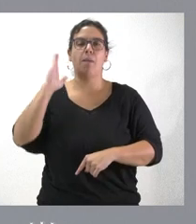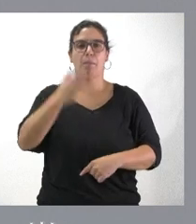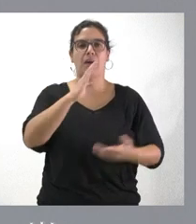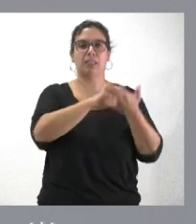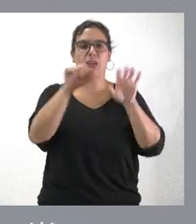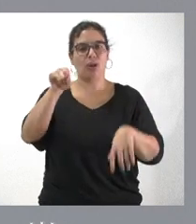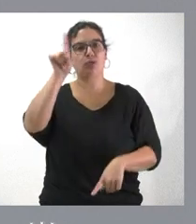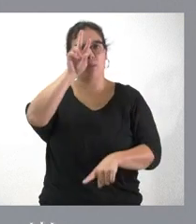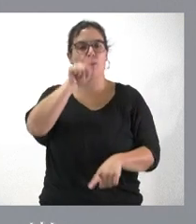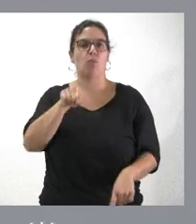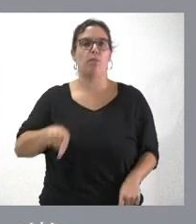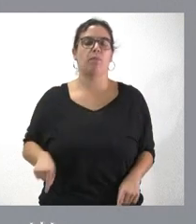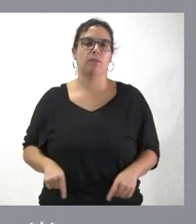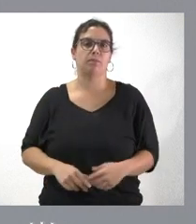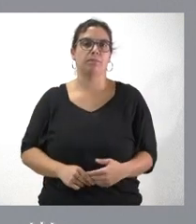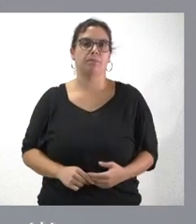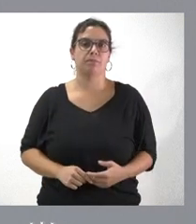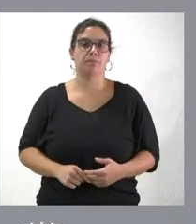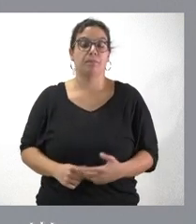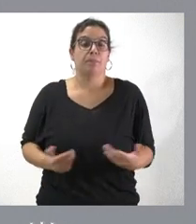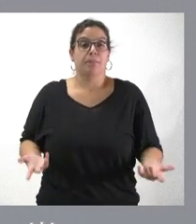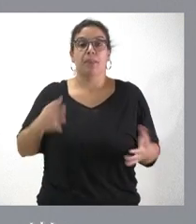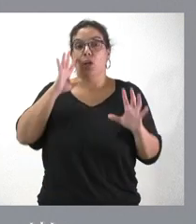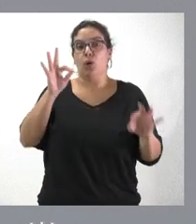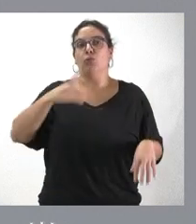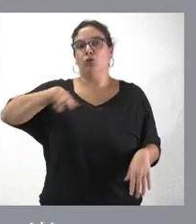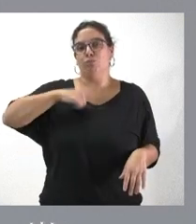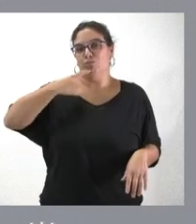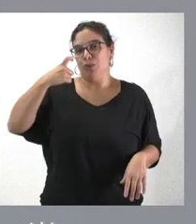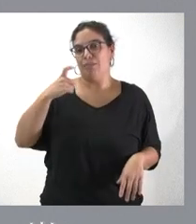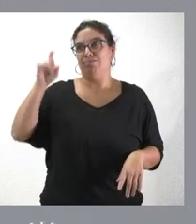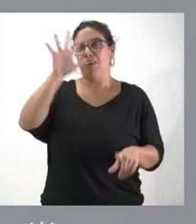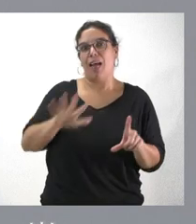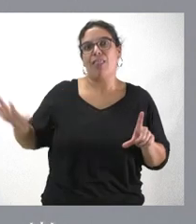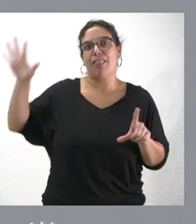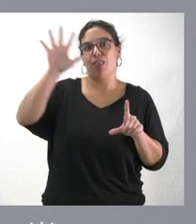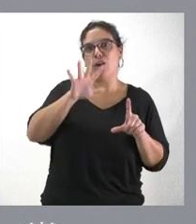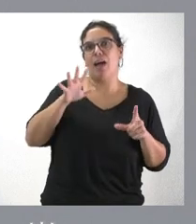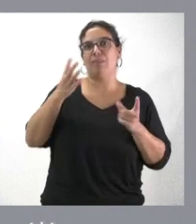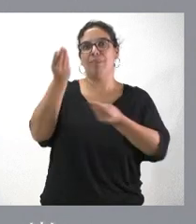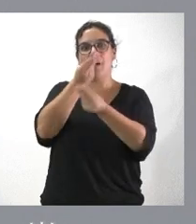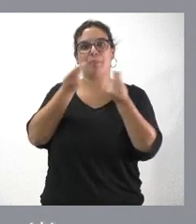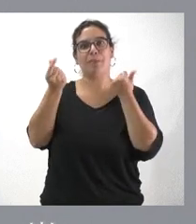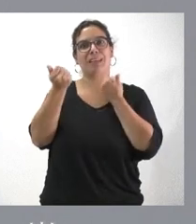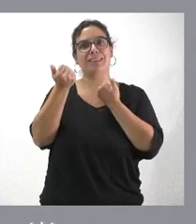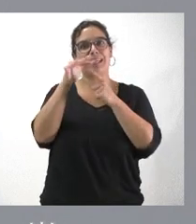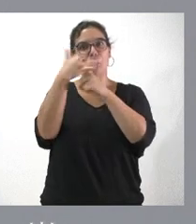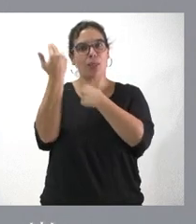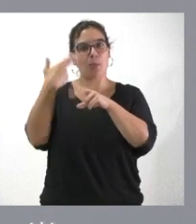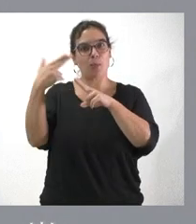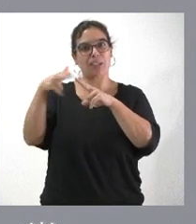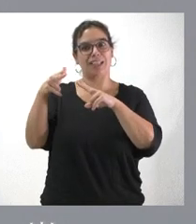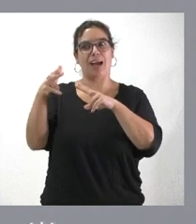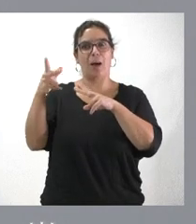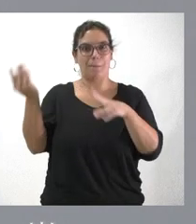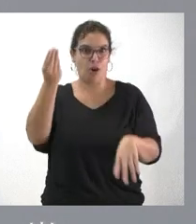Castilla y León. Eso sería lo perjudicial. Por supuesto que a nosotros nos gustaría que en el ámbito nacional el clima de la situación política fuera mejor de